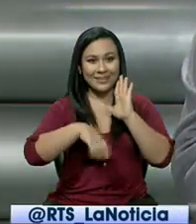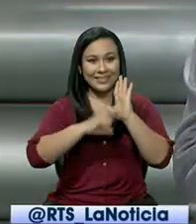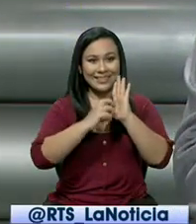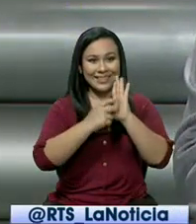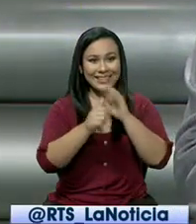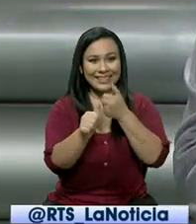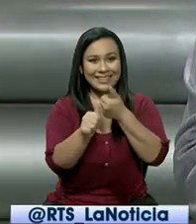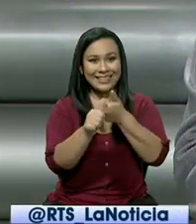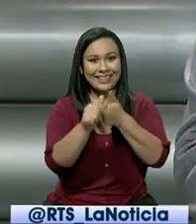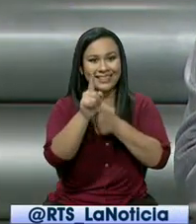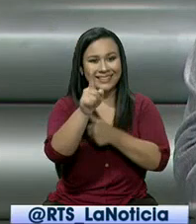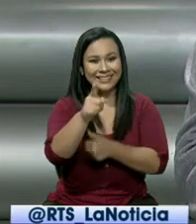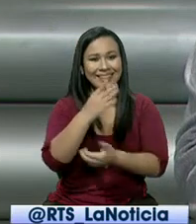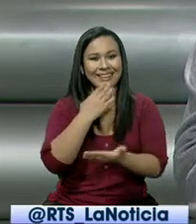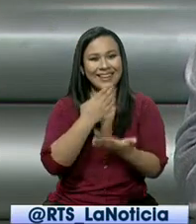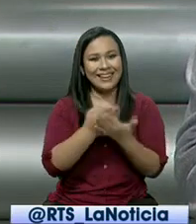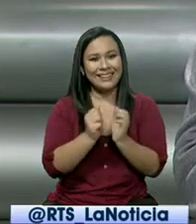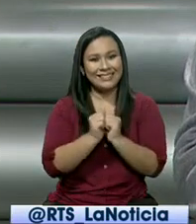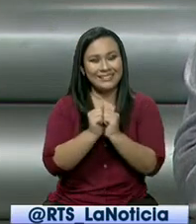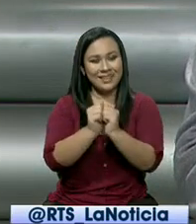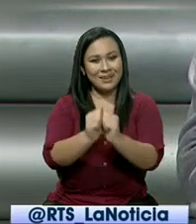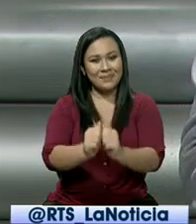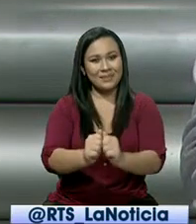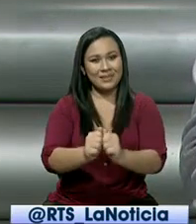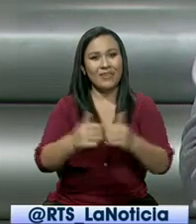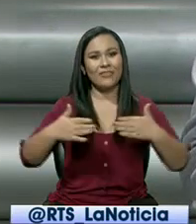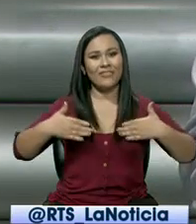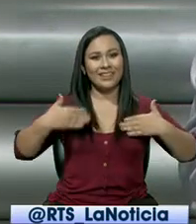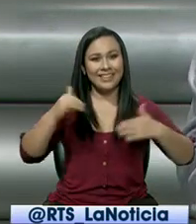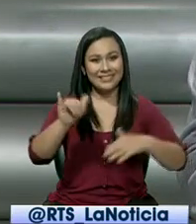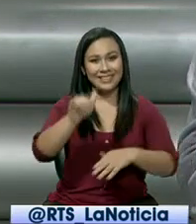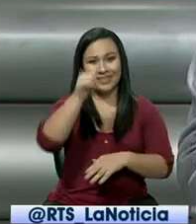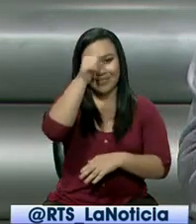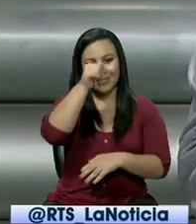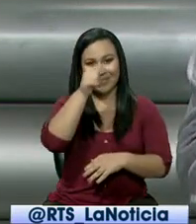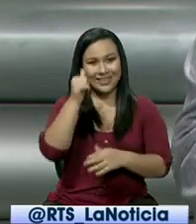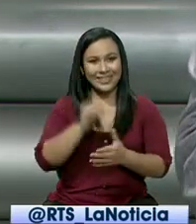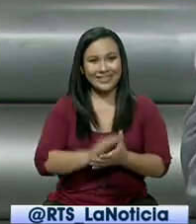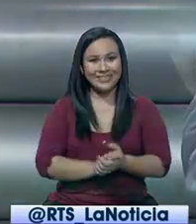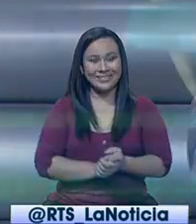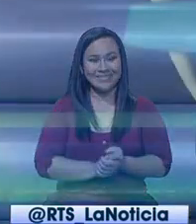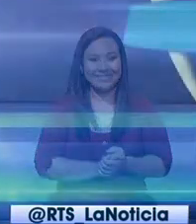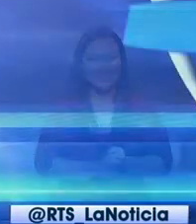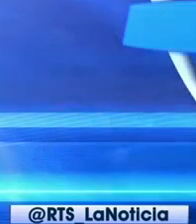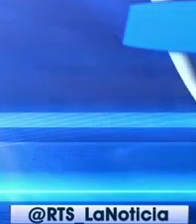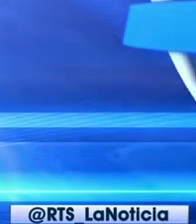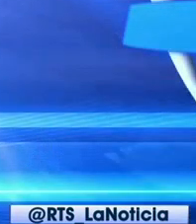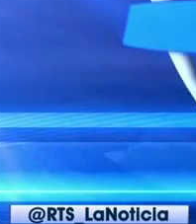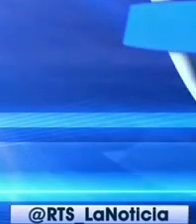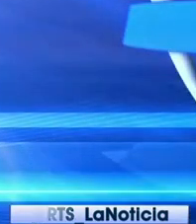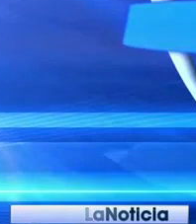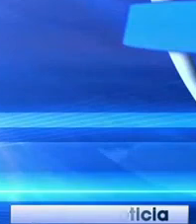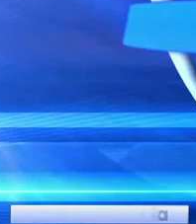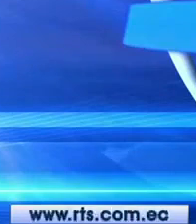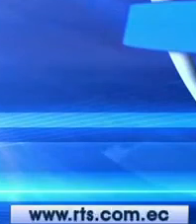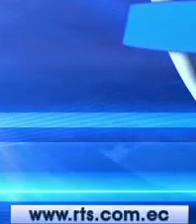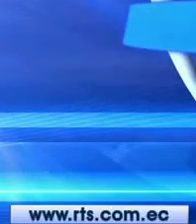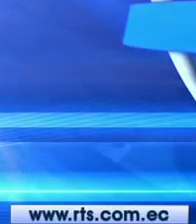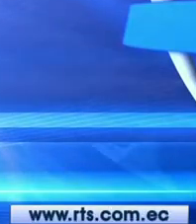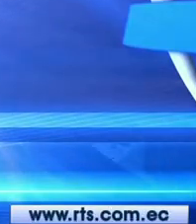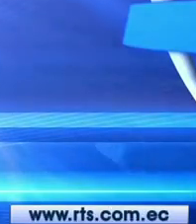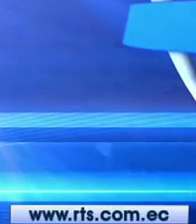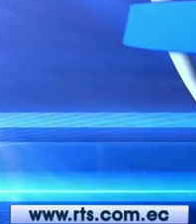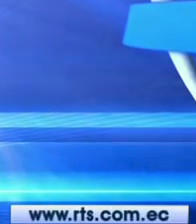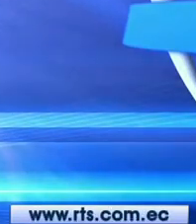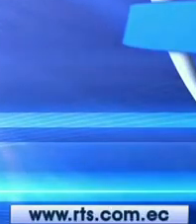RTS más cerca de ti. Gracias por acompañarnos. Feliz fin de semana. La noticia siempre en la comunidad, la